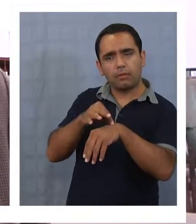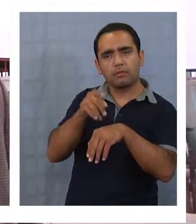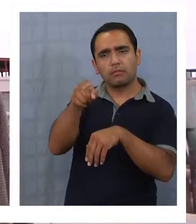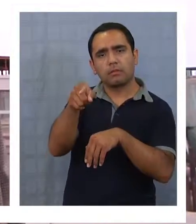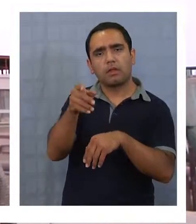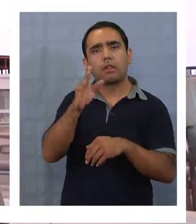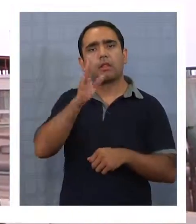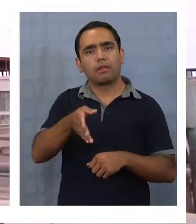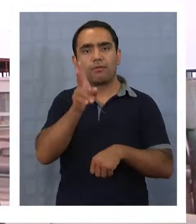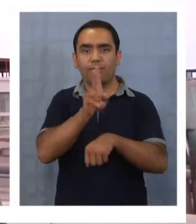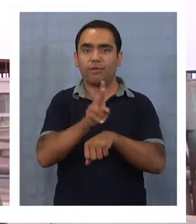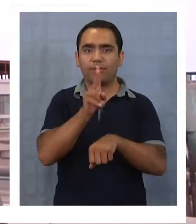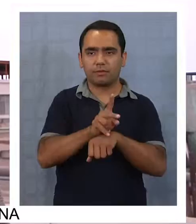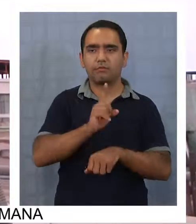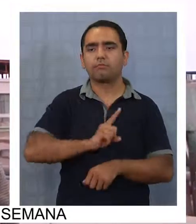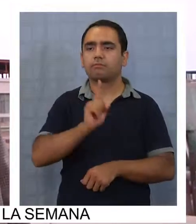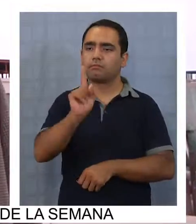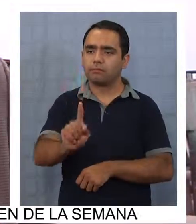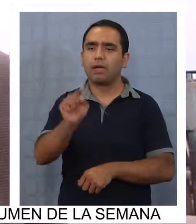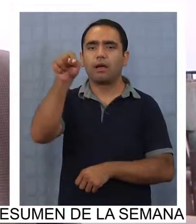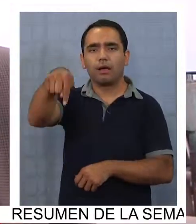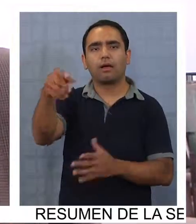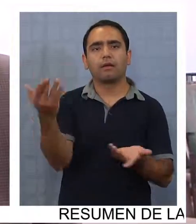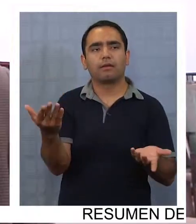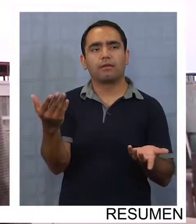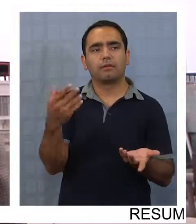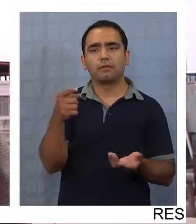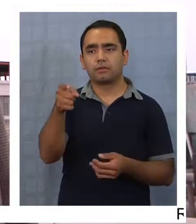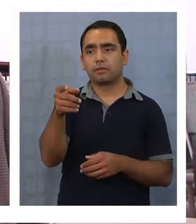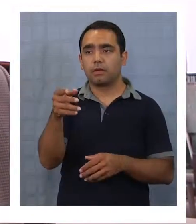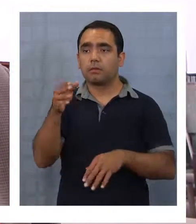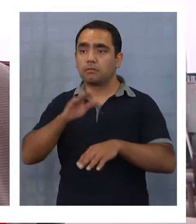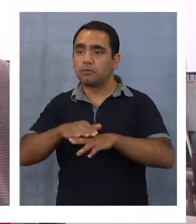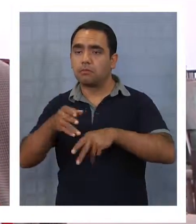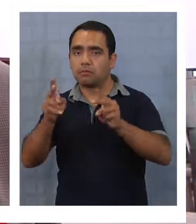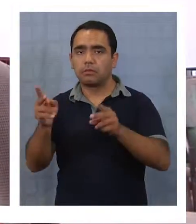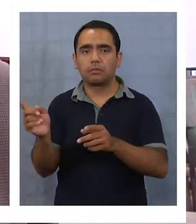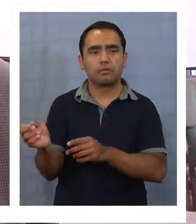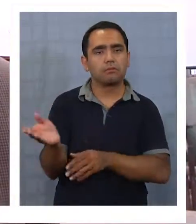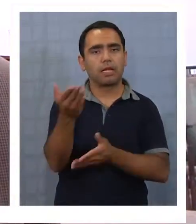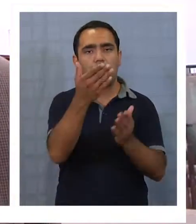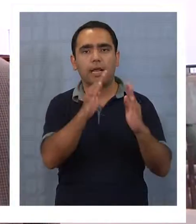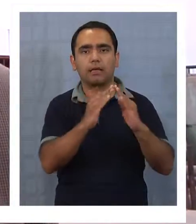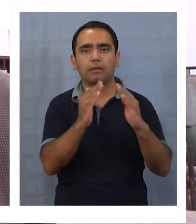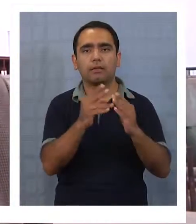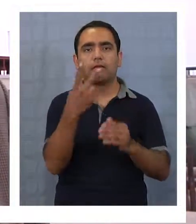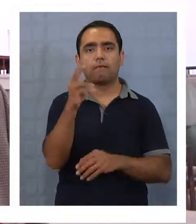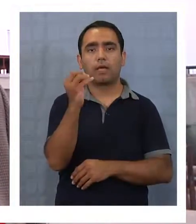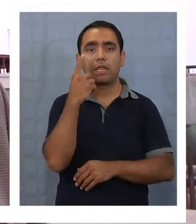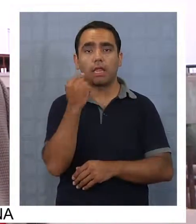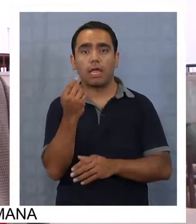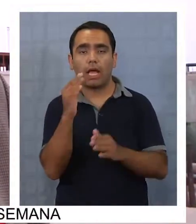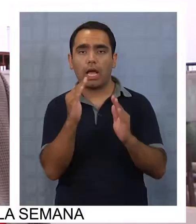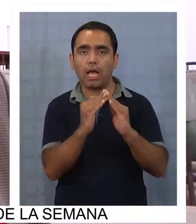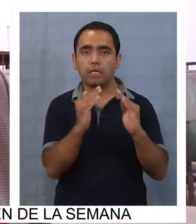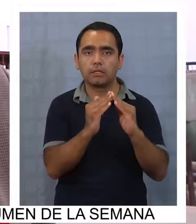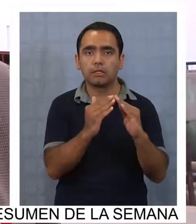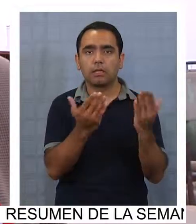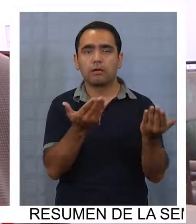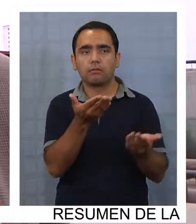que se enferma va a tener un profesor aquí. Ya, se da de alta, pero usted debe estar convalesciente 20 días en su casa.